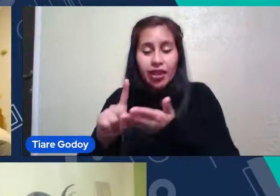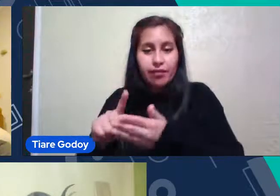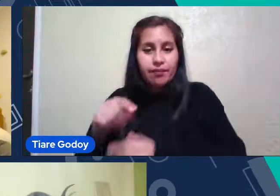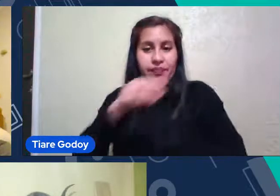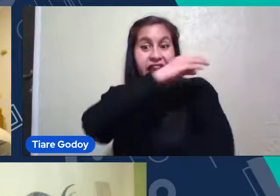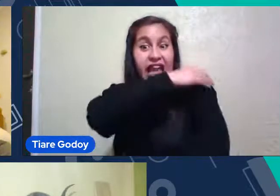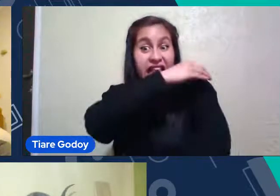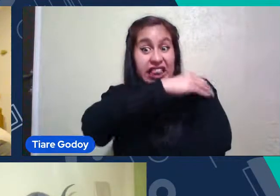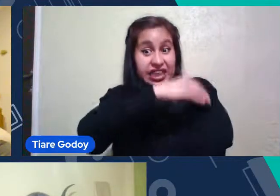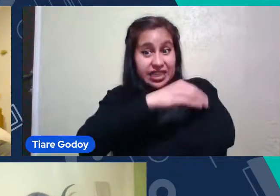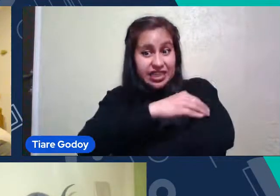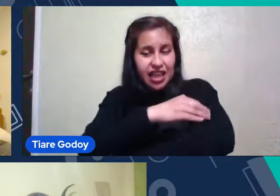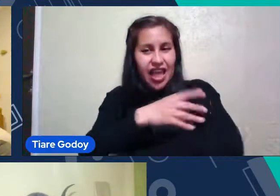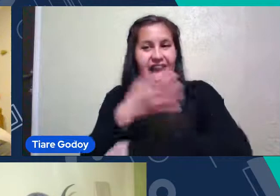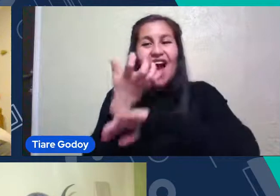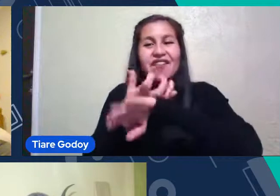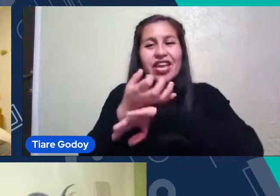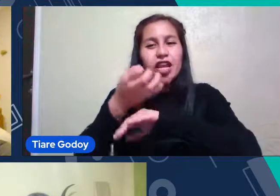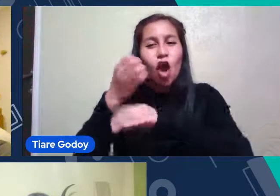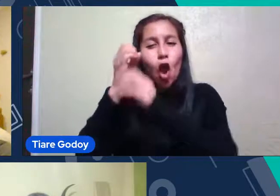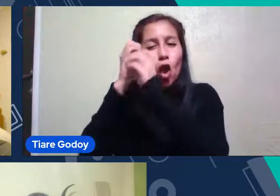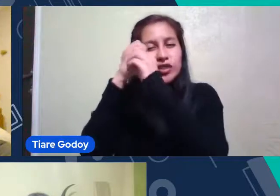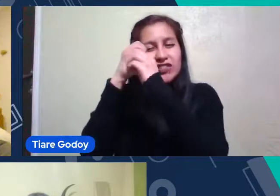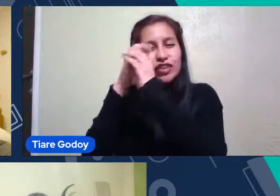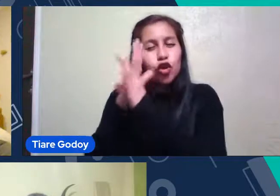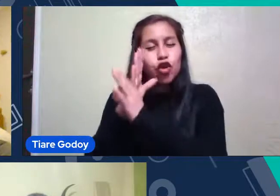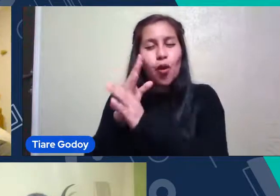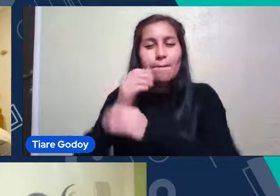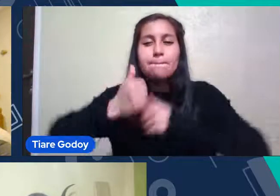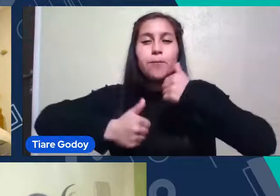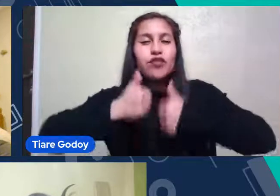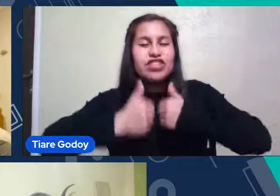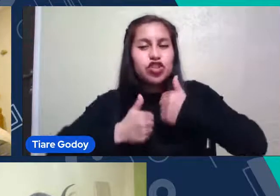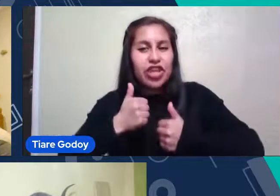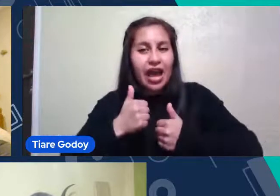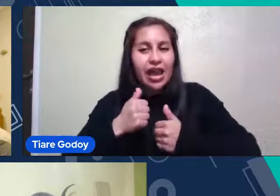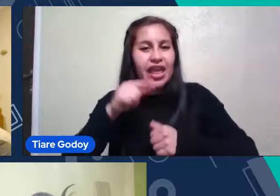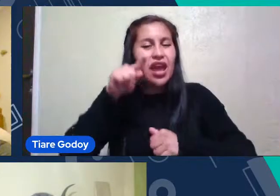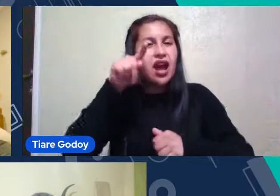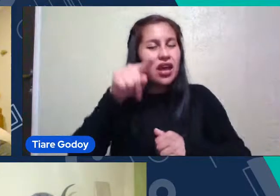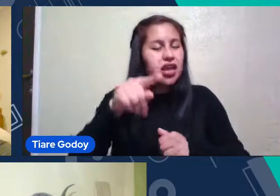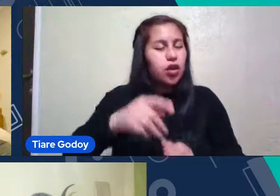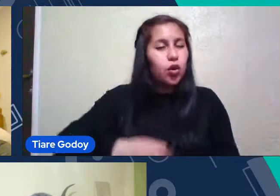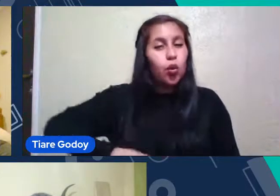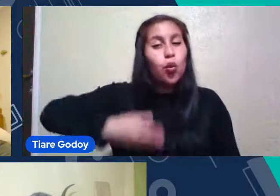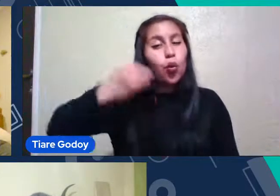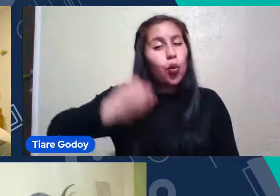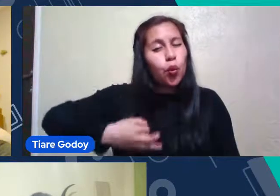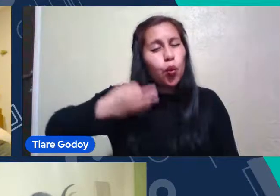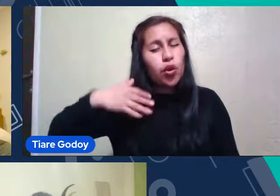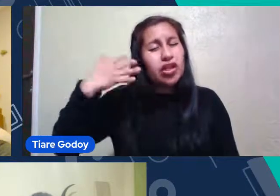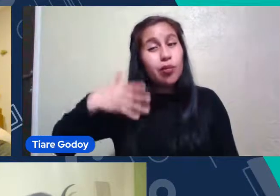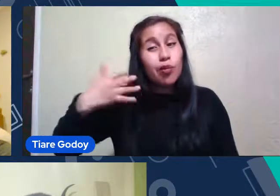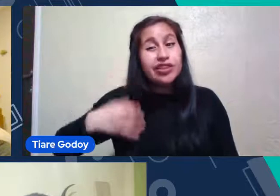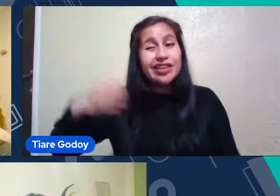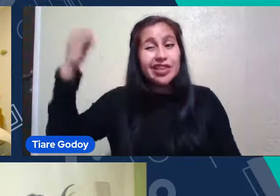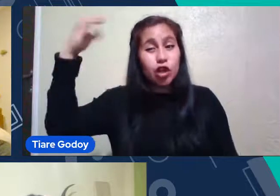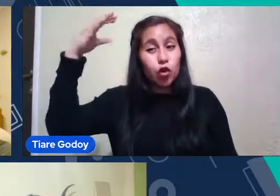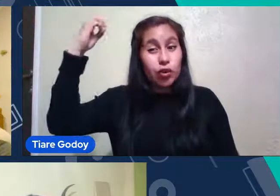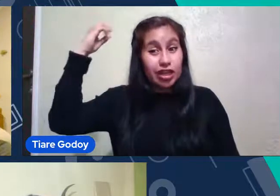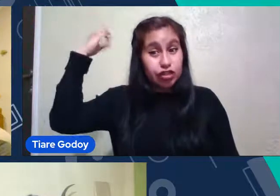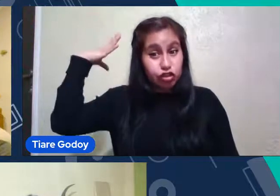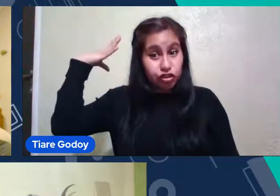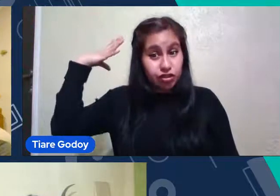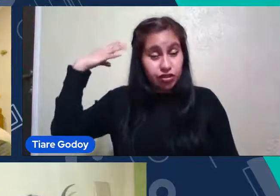profesionales Y ahí Se regula Fuertemente La Iluminación De